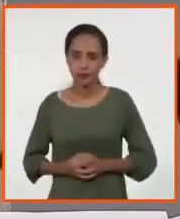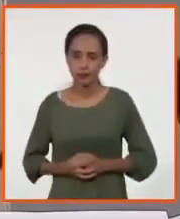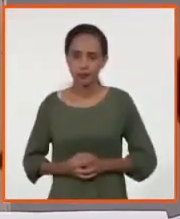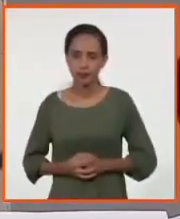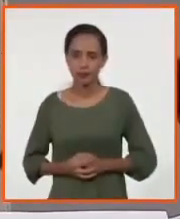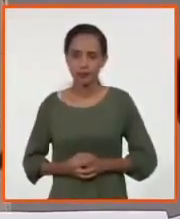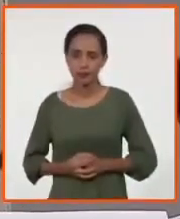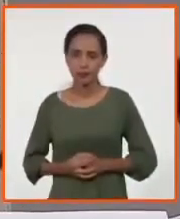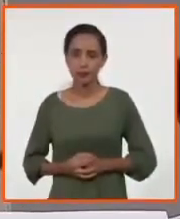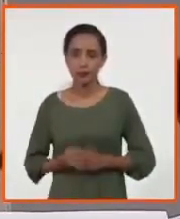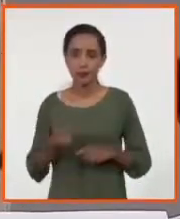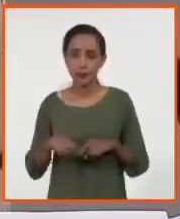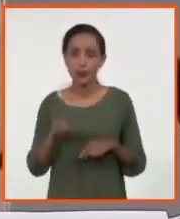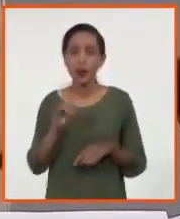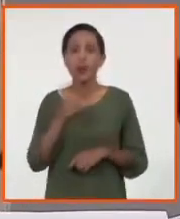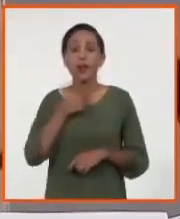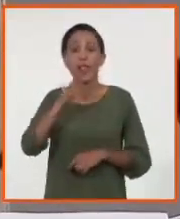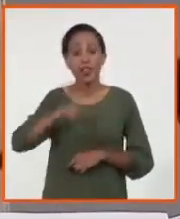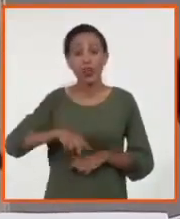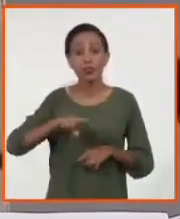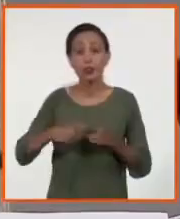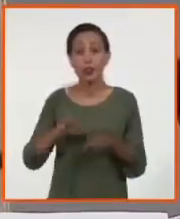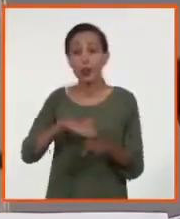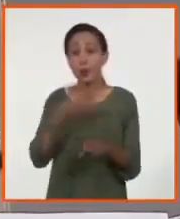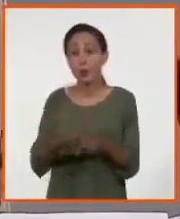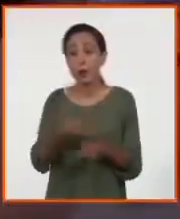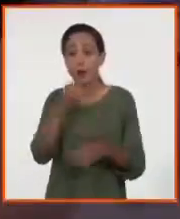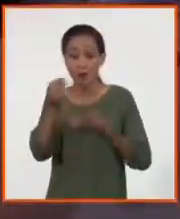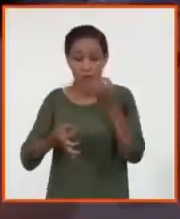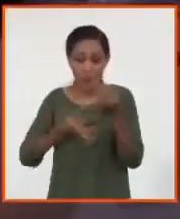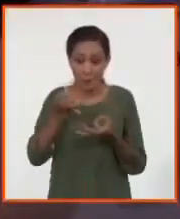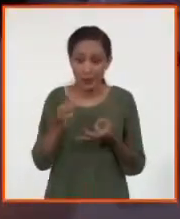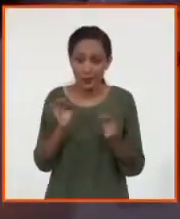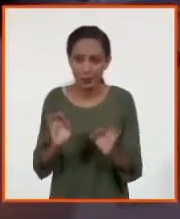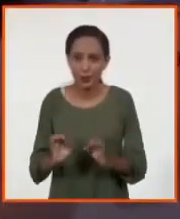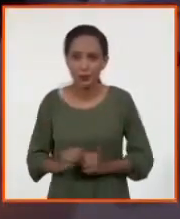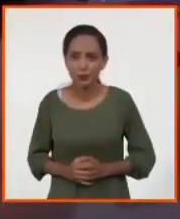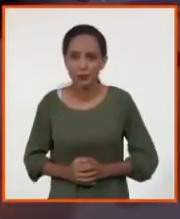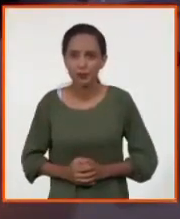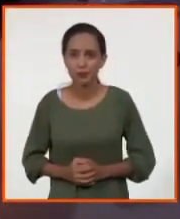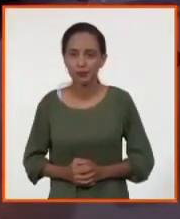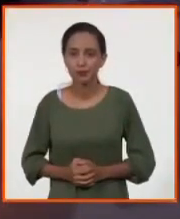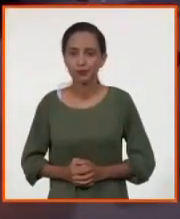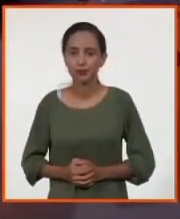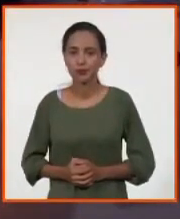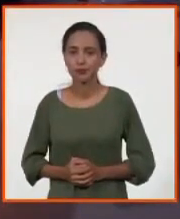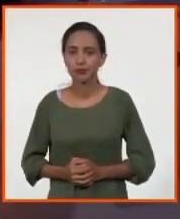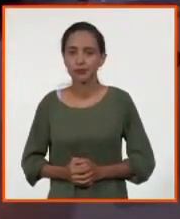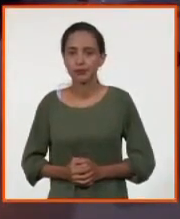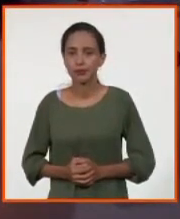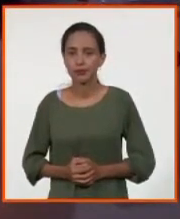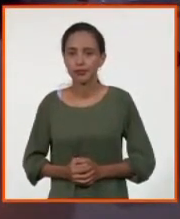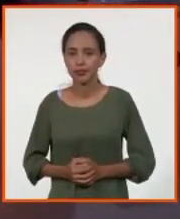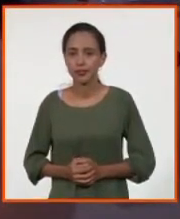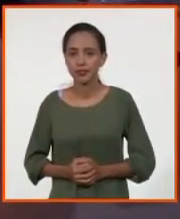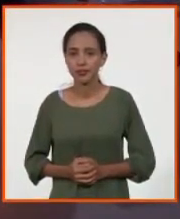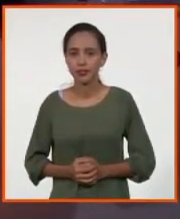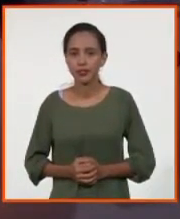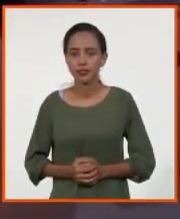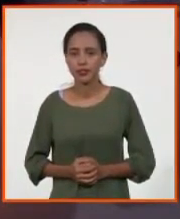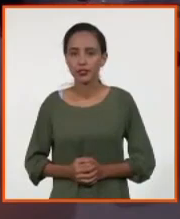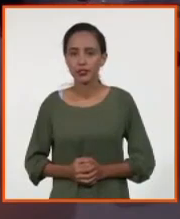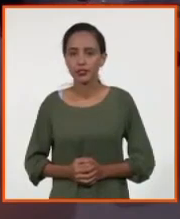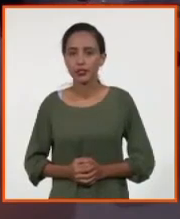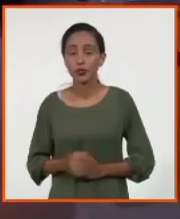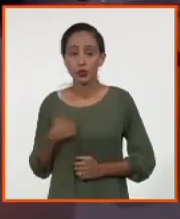hablando de diagnóstico. Pero todo esto, porque después me voy a referir a este sentido. Sobre todo porque también lo que pasa comúnmente es que uno va, le hacen el